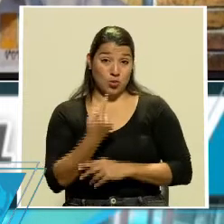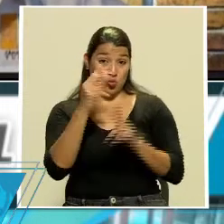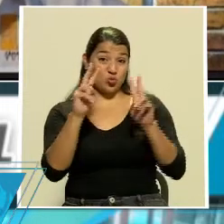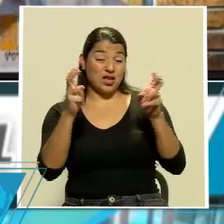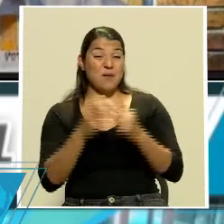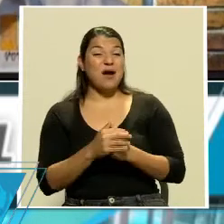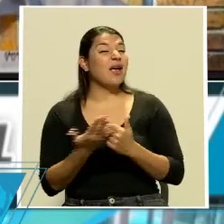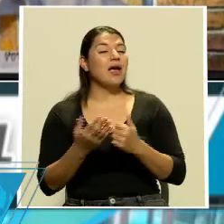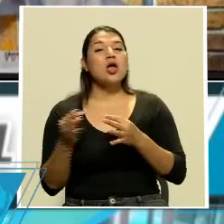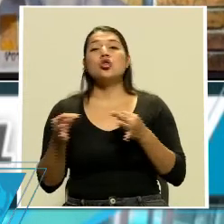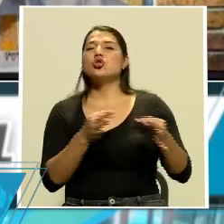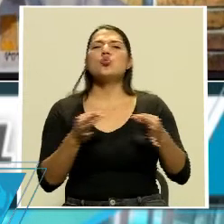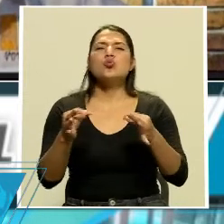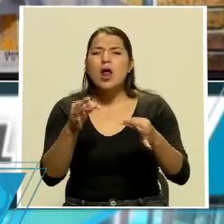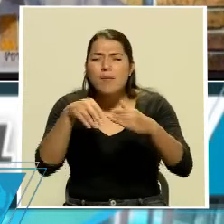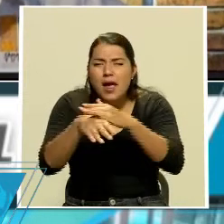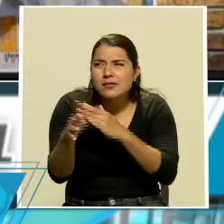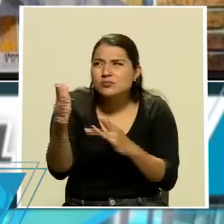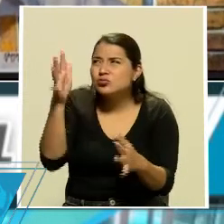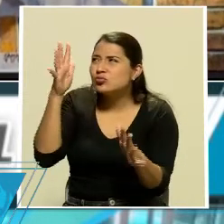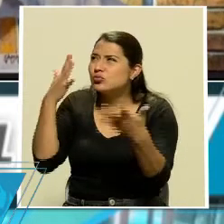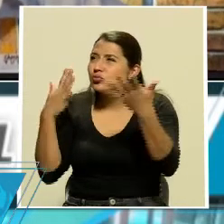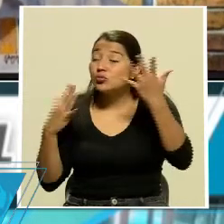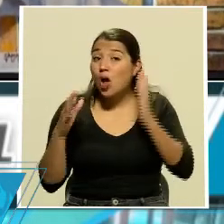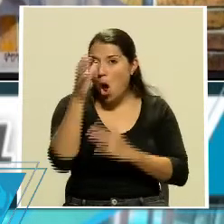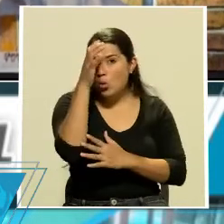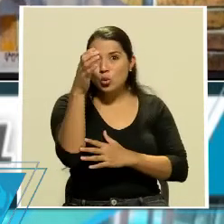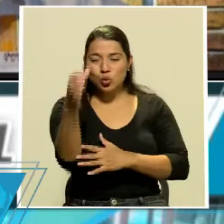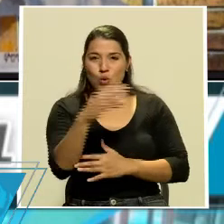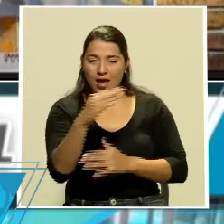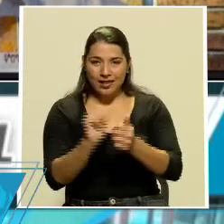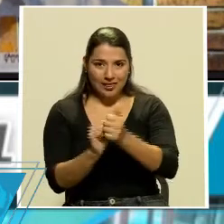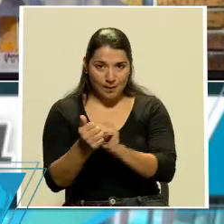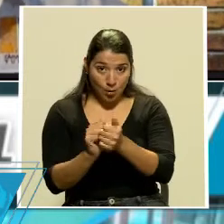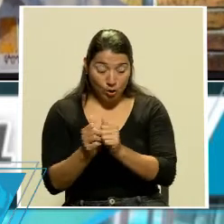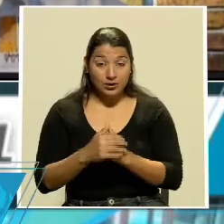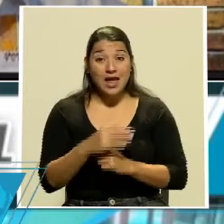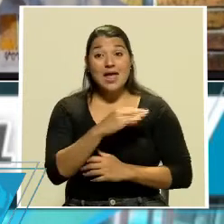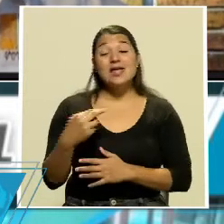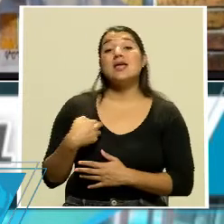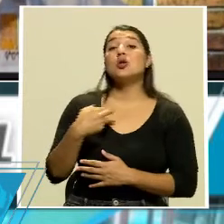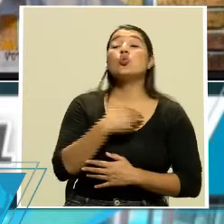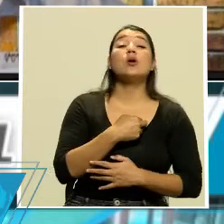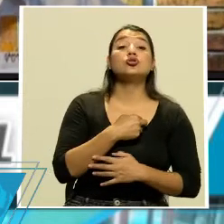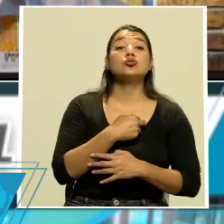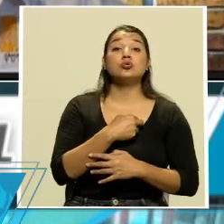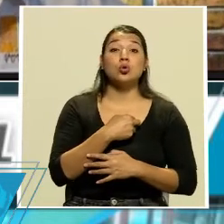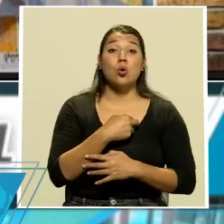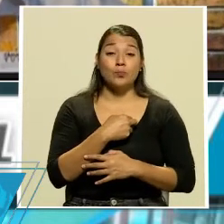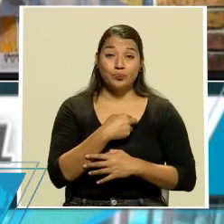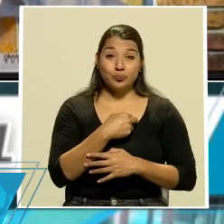Turrialba entre naturaleza, cultura y deporte. Y nuestra marca destino es